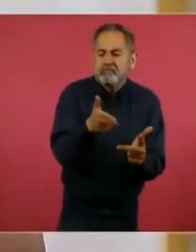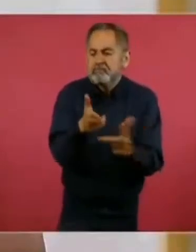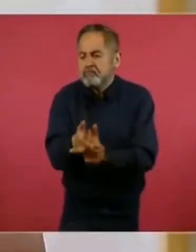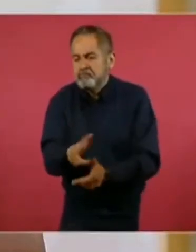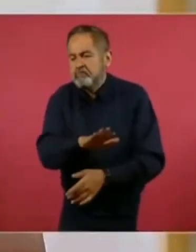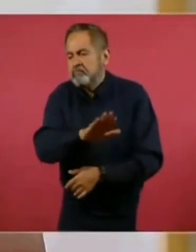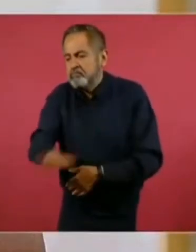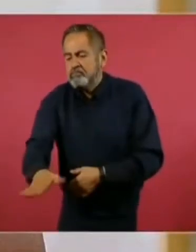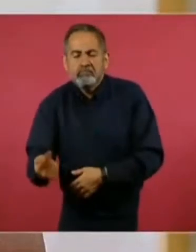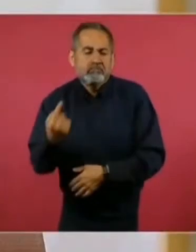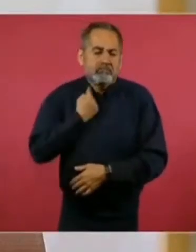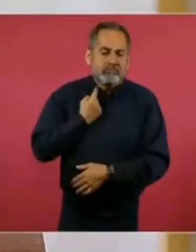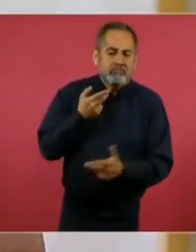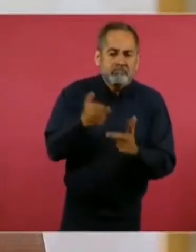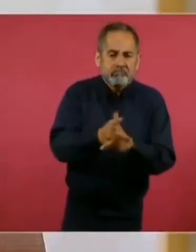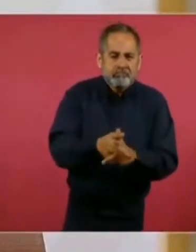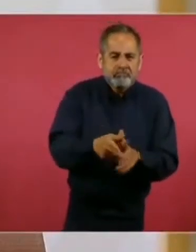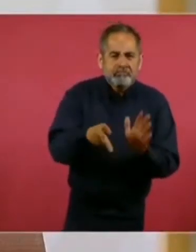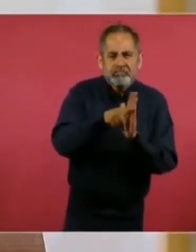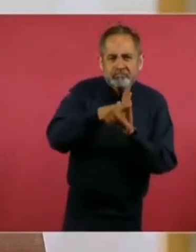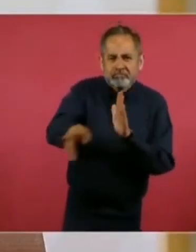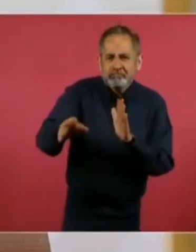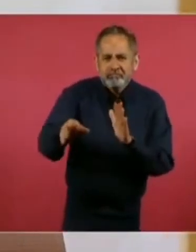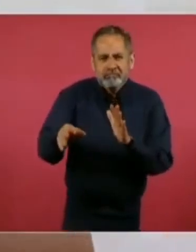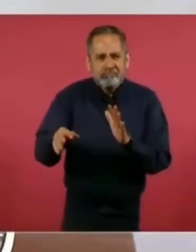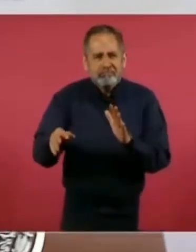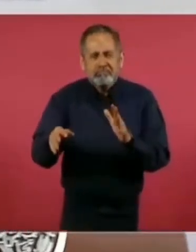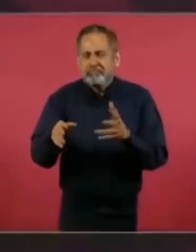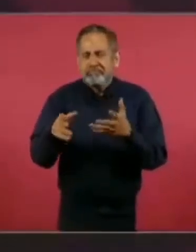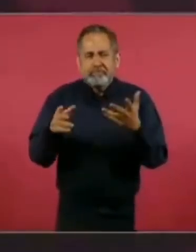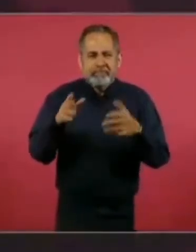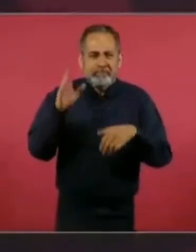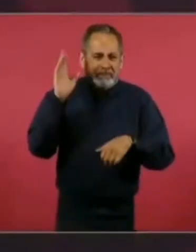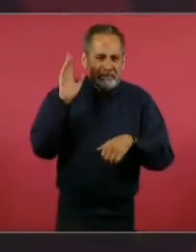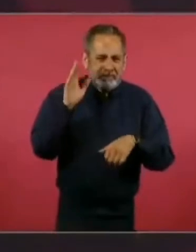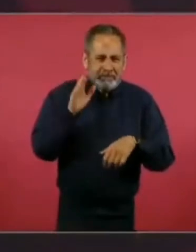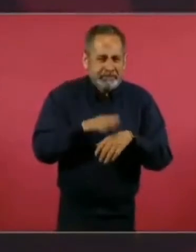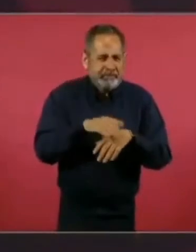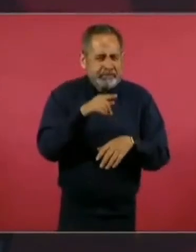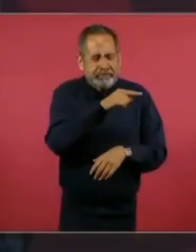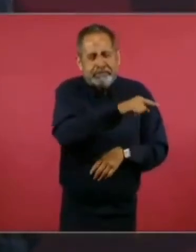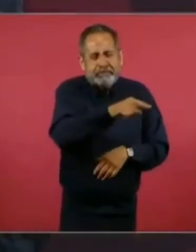periodistas más allá de